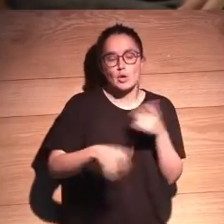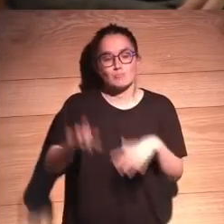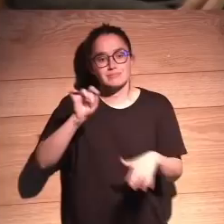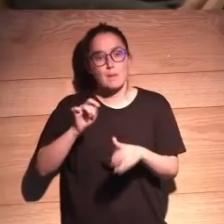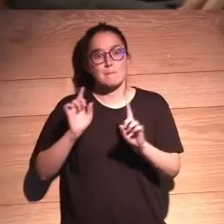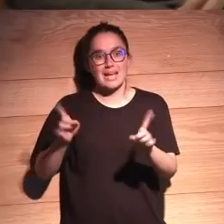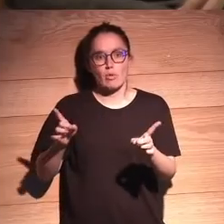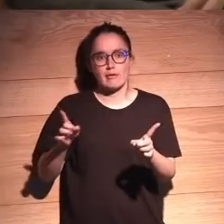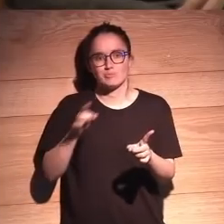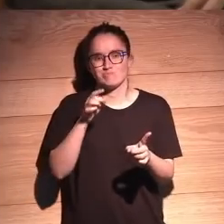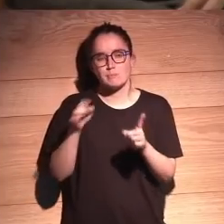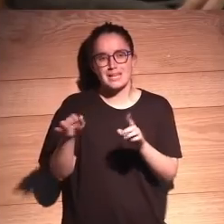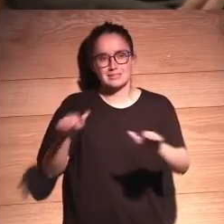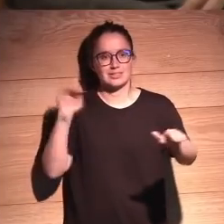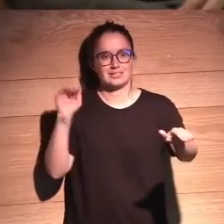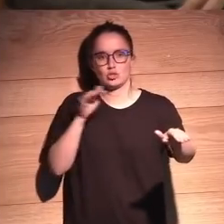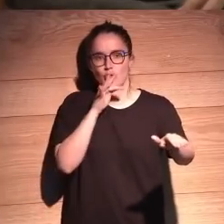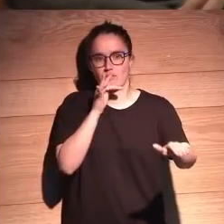tomas de precaución o de